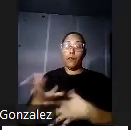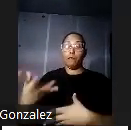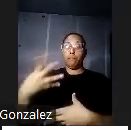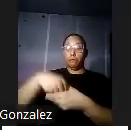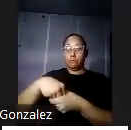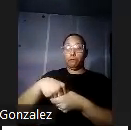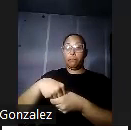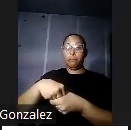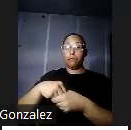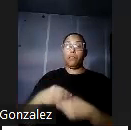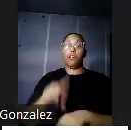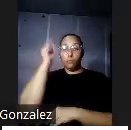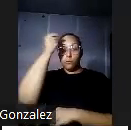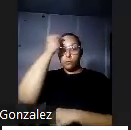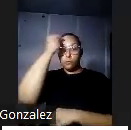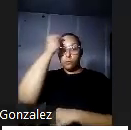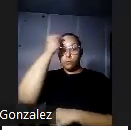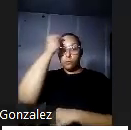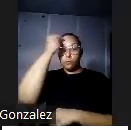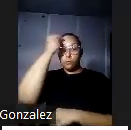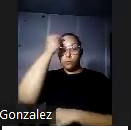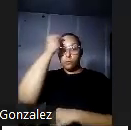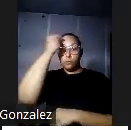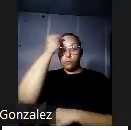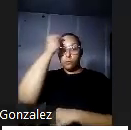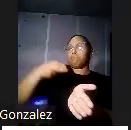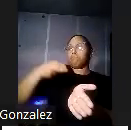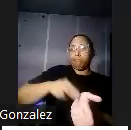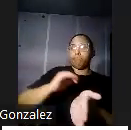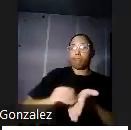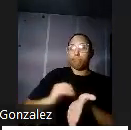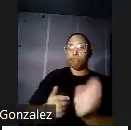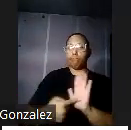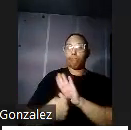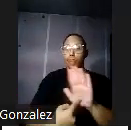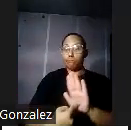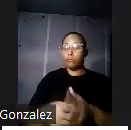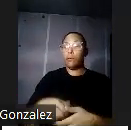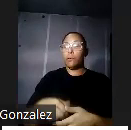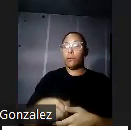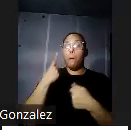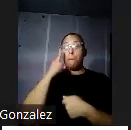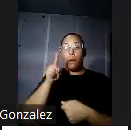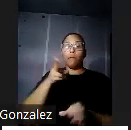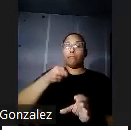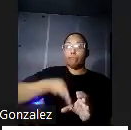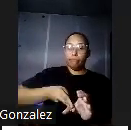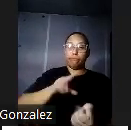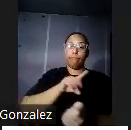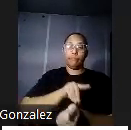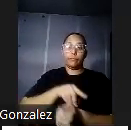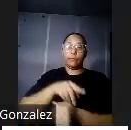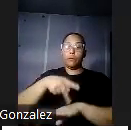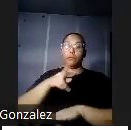territorio se le ordenó permanecer en Puerto Rico donde sus estudios y experiencias en medicina tropical pudieran ser de gran